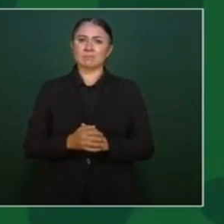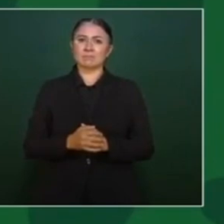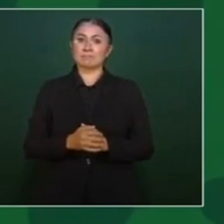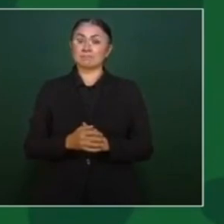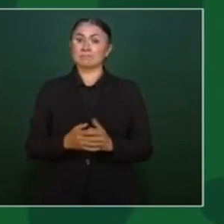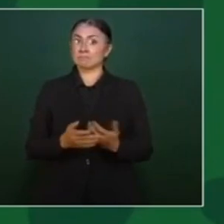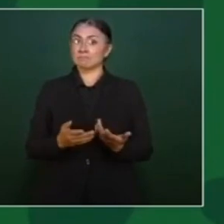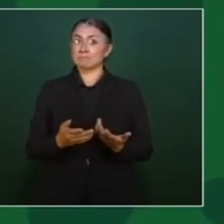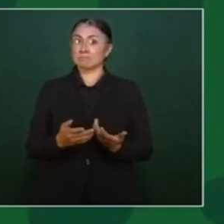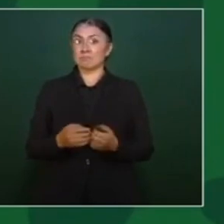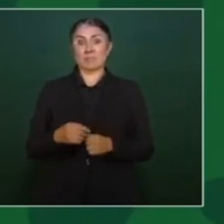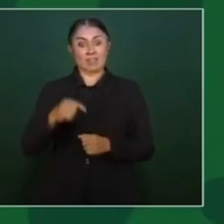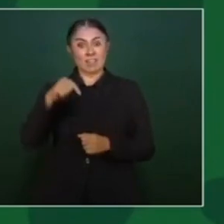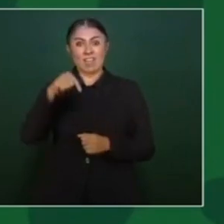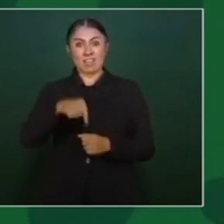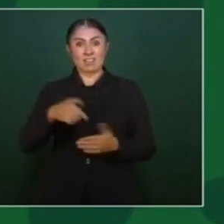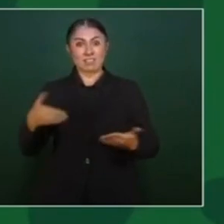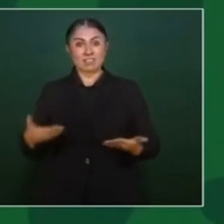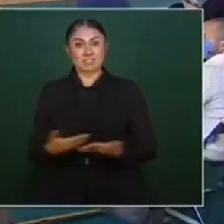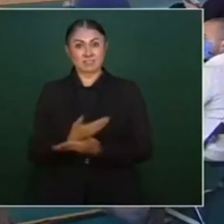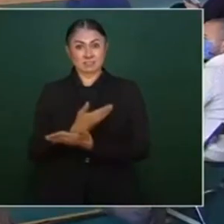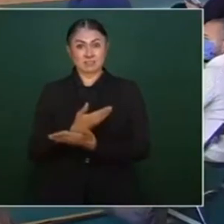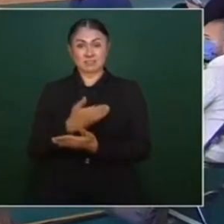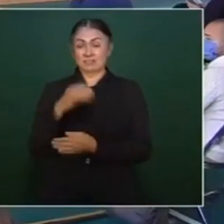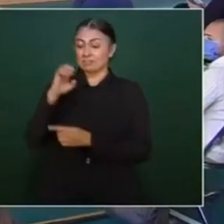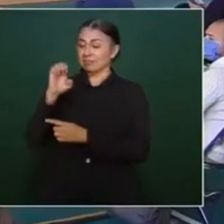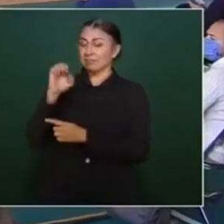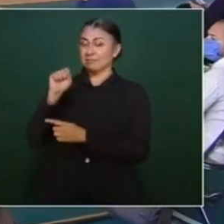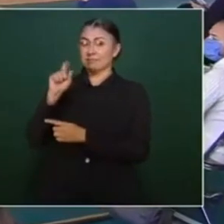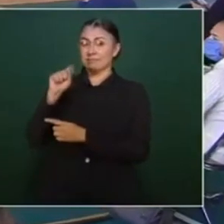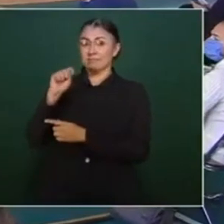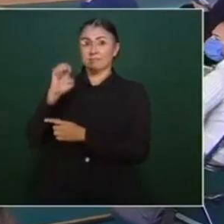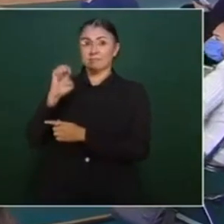De aquí era Esteban Baca Calderón,